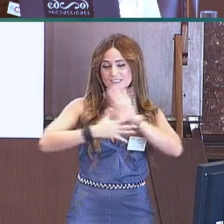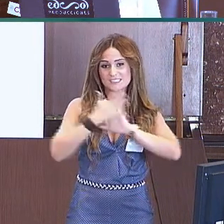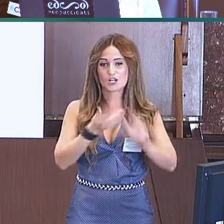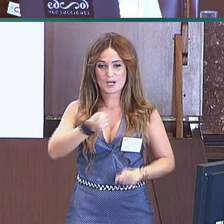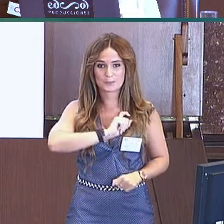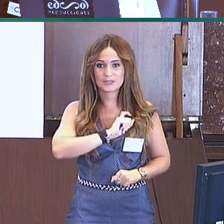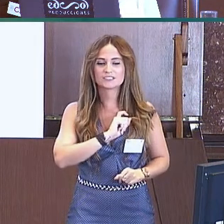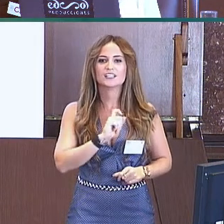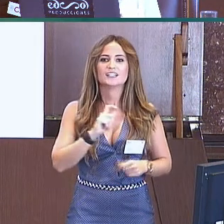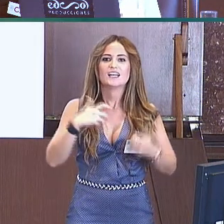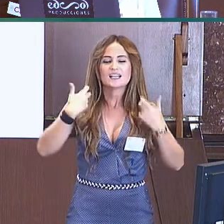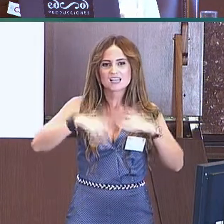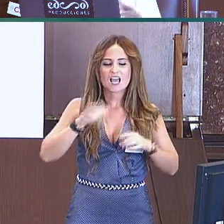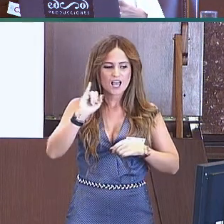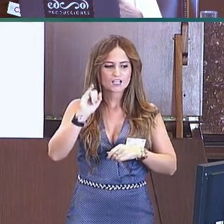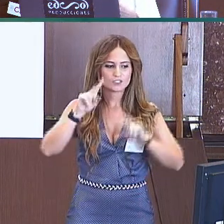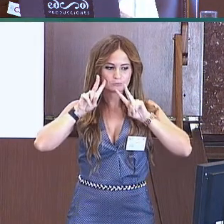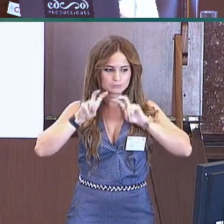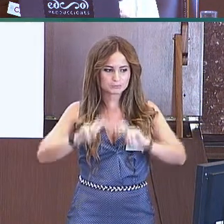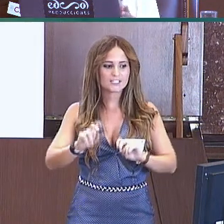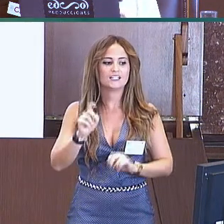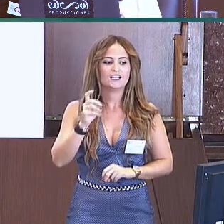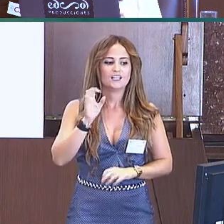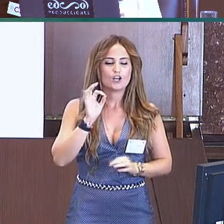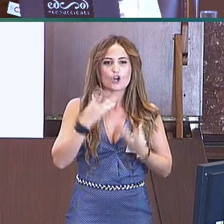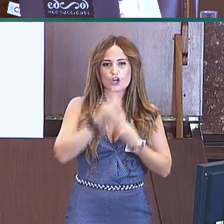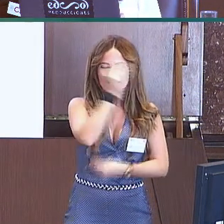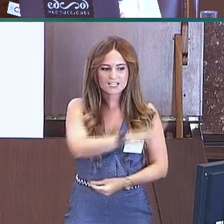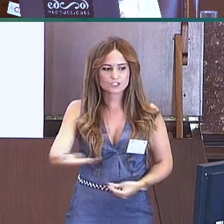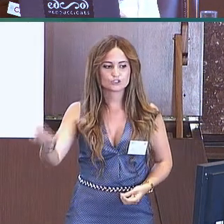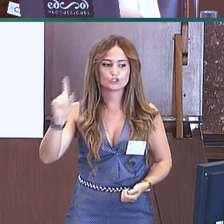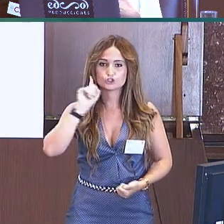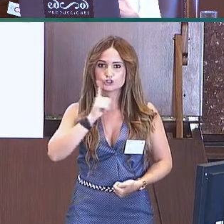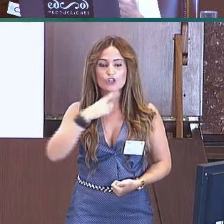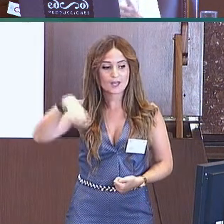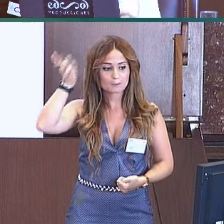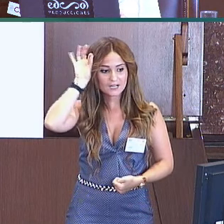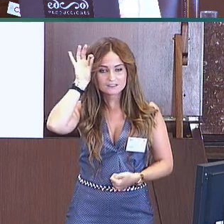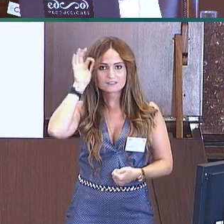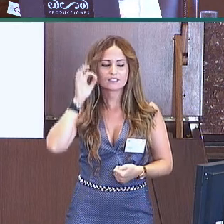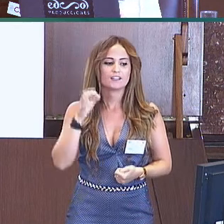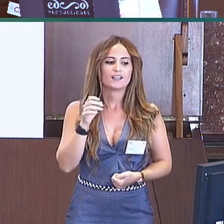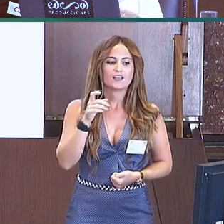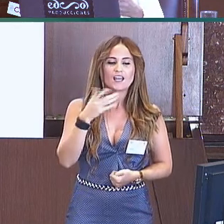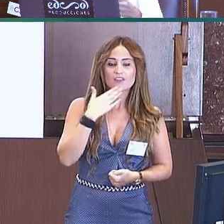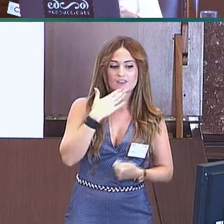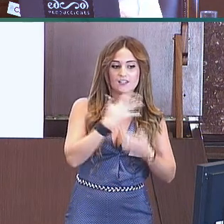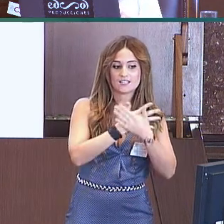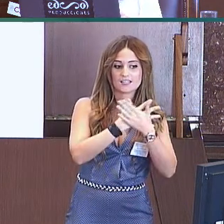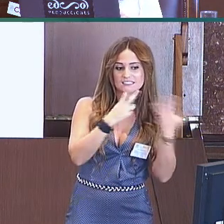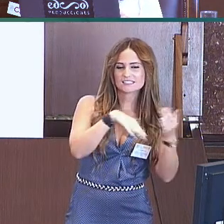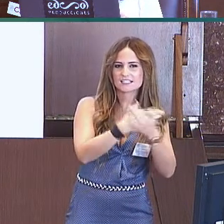empezamos a contar con algunos datos aplicando este tipo de instrumentos,